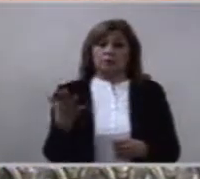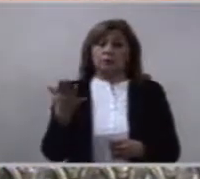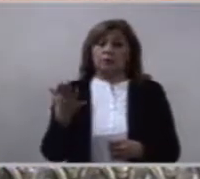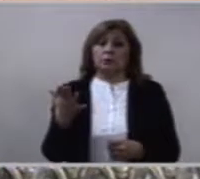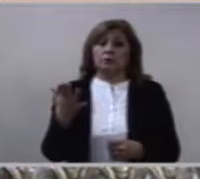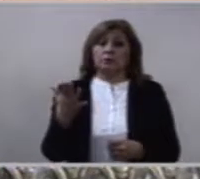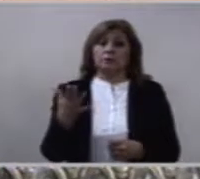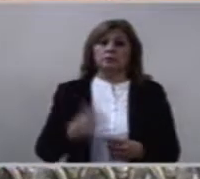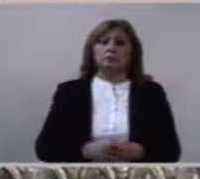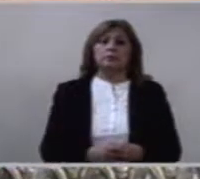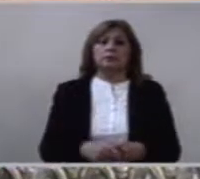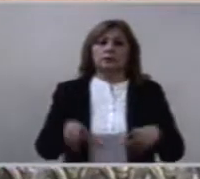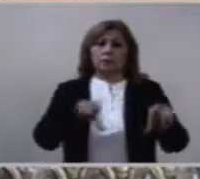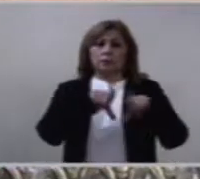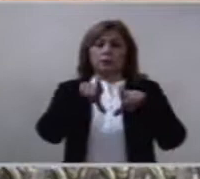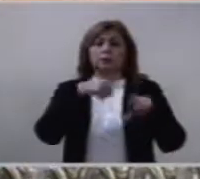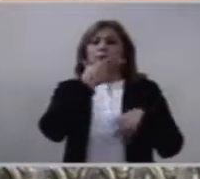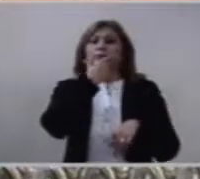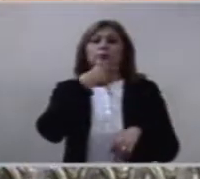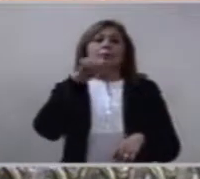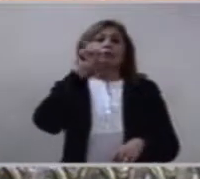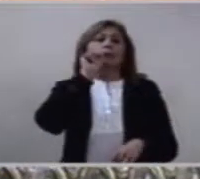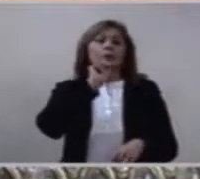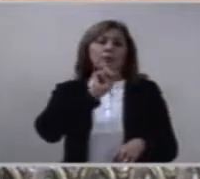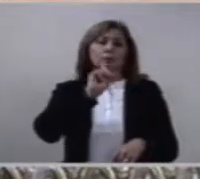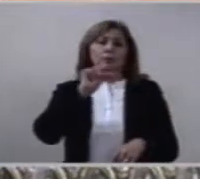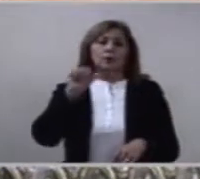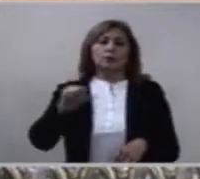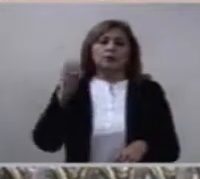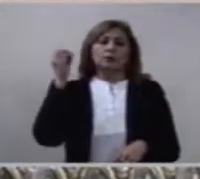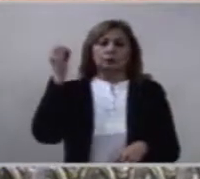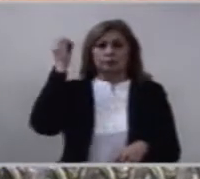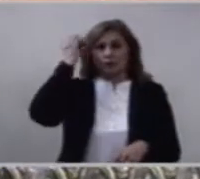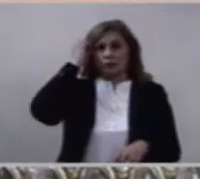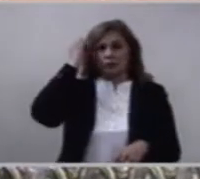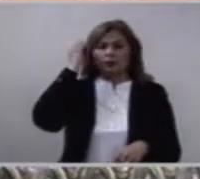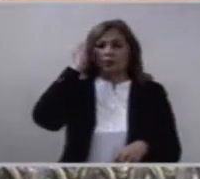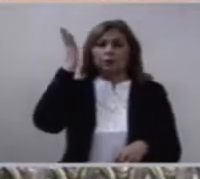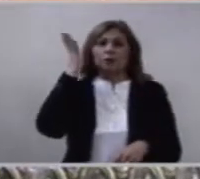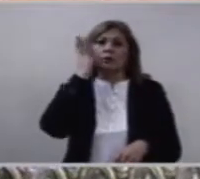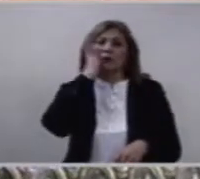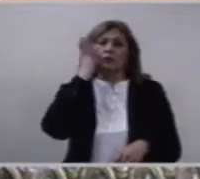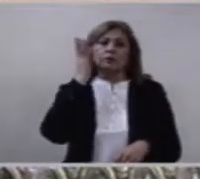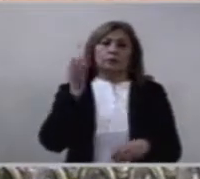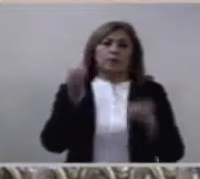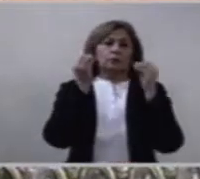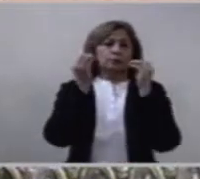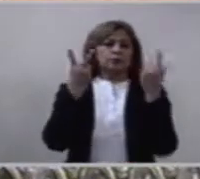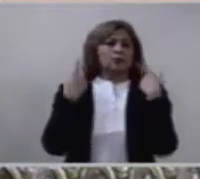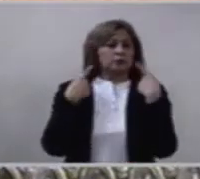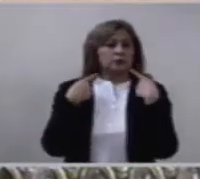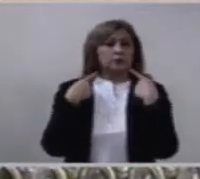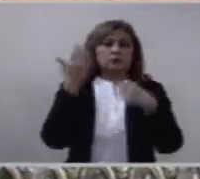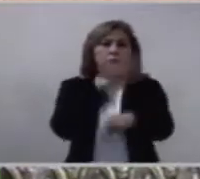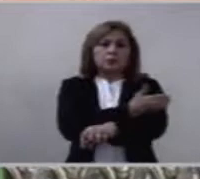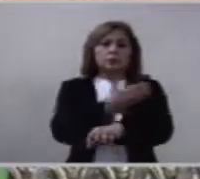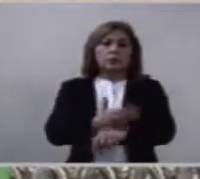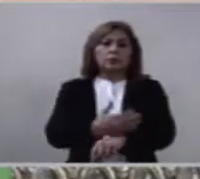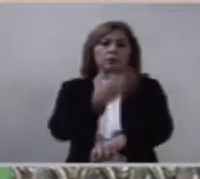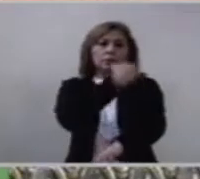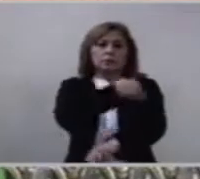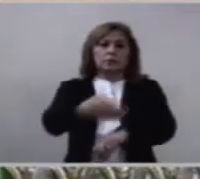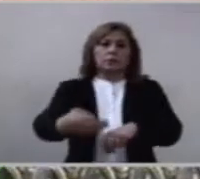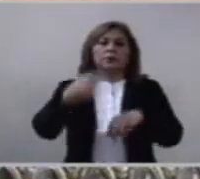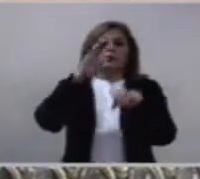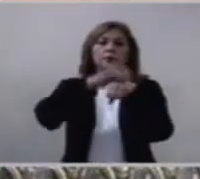hermanas y hermanos que hoy se confirman y que vienen acompañados de sus